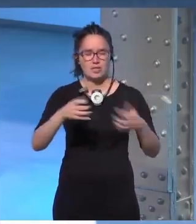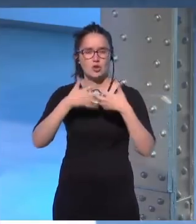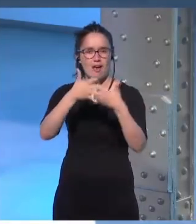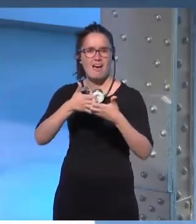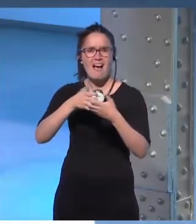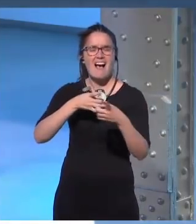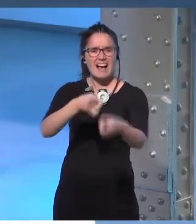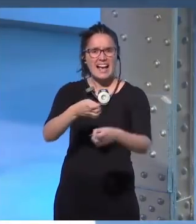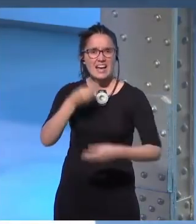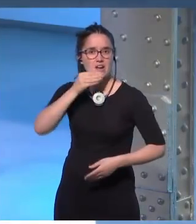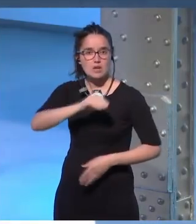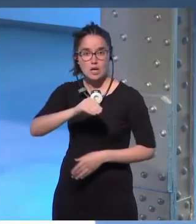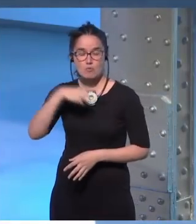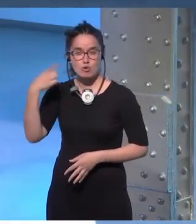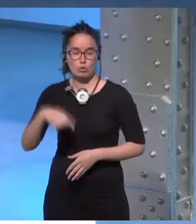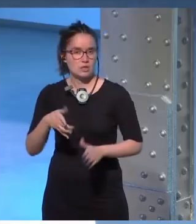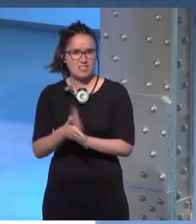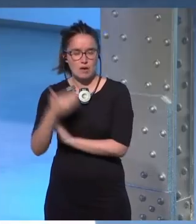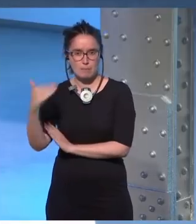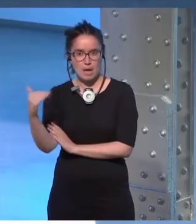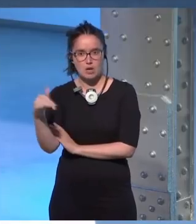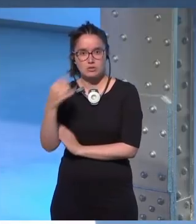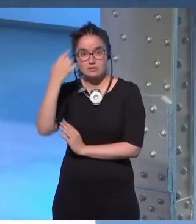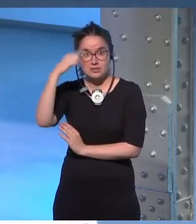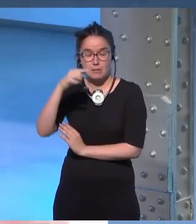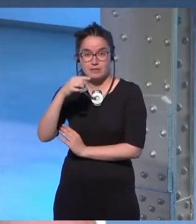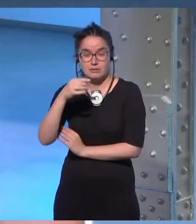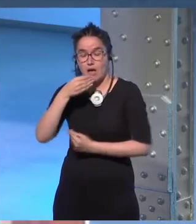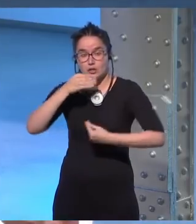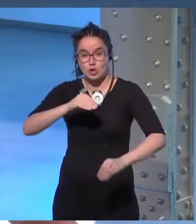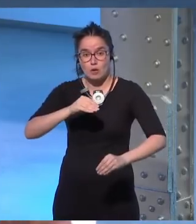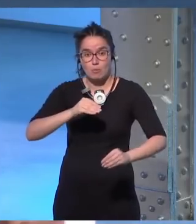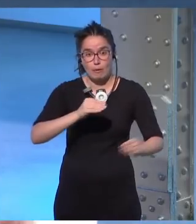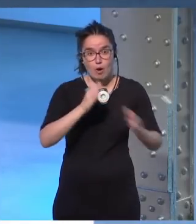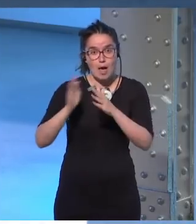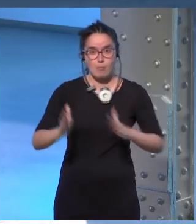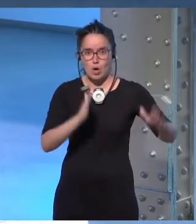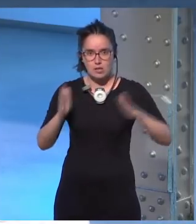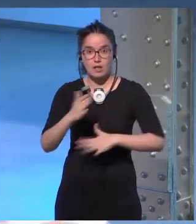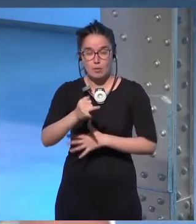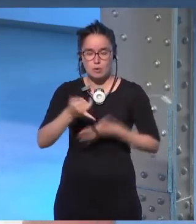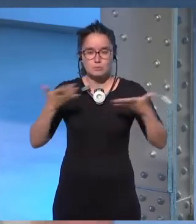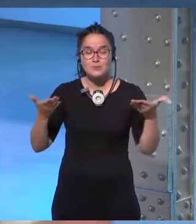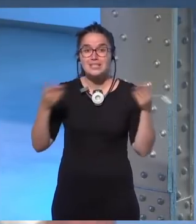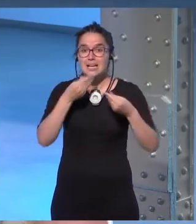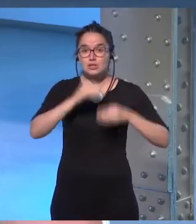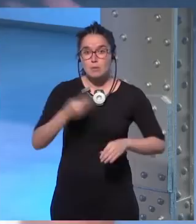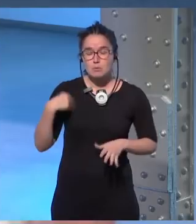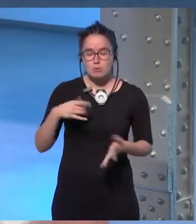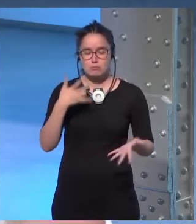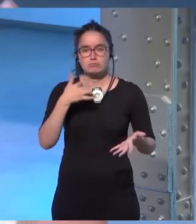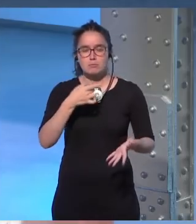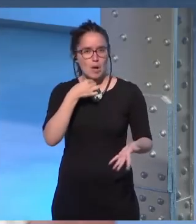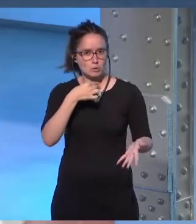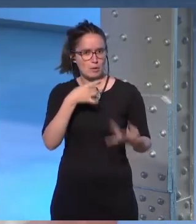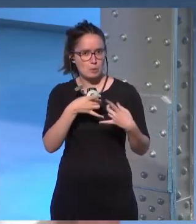Guerra Fría, cuando Rusia era el malo de la película, que por cierto, ya veis que la historia es cíclica, pero bueno, a lo que iba. Este tipo de historias me llamaban